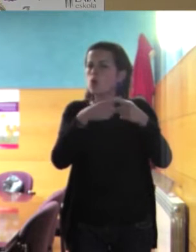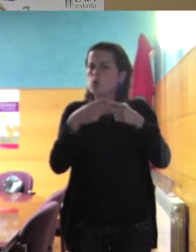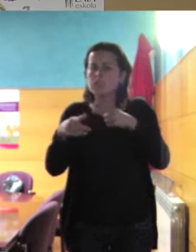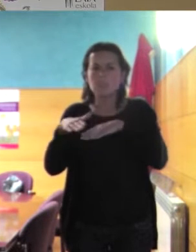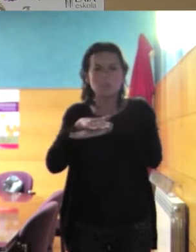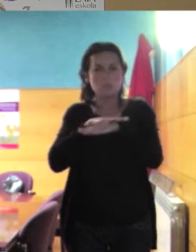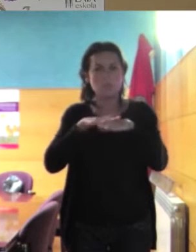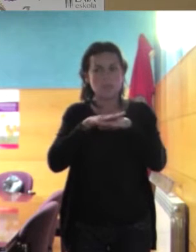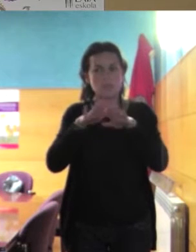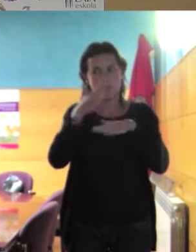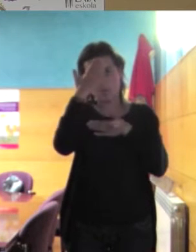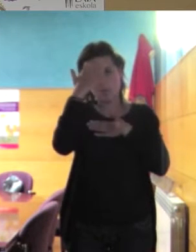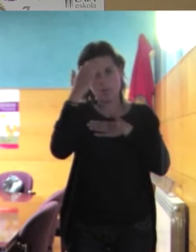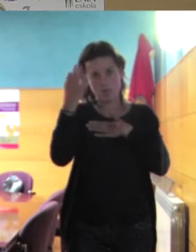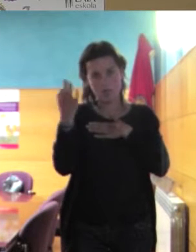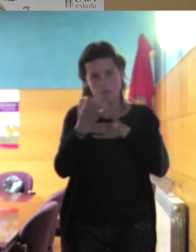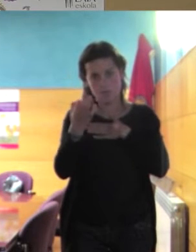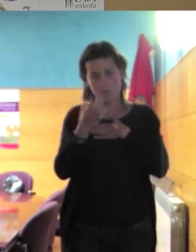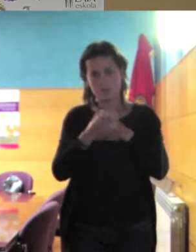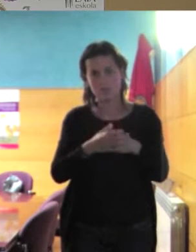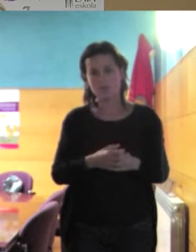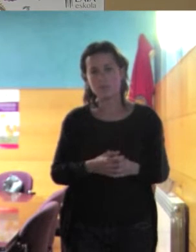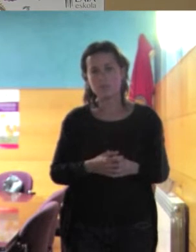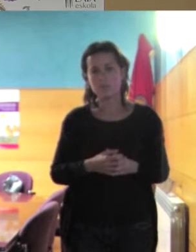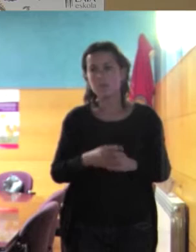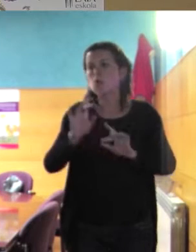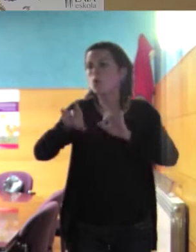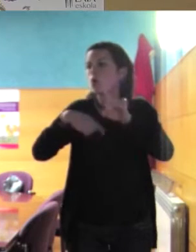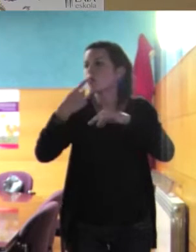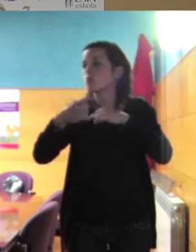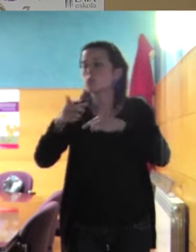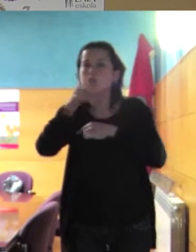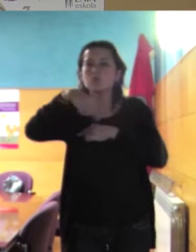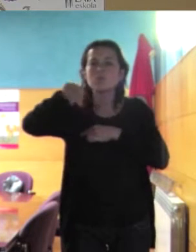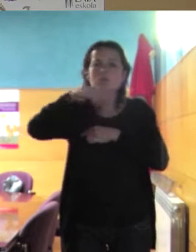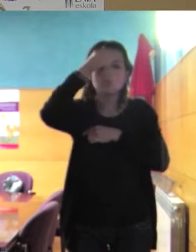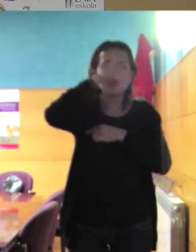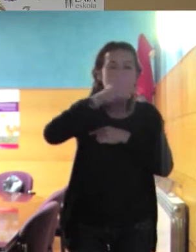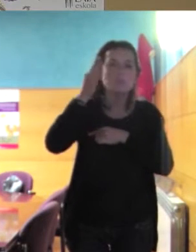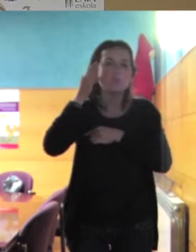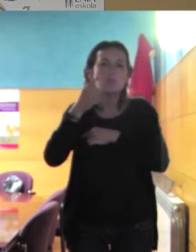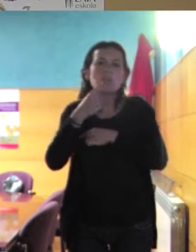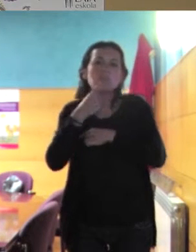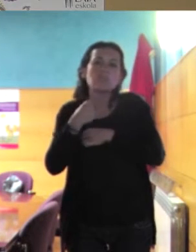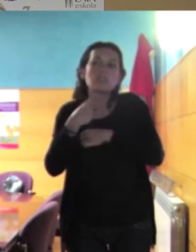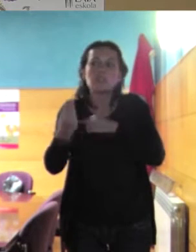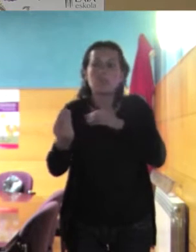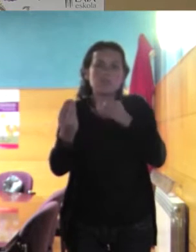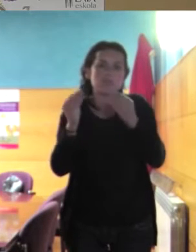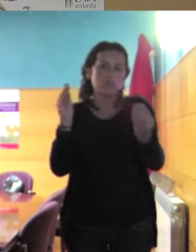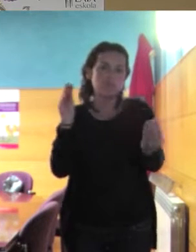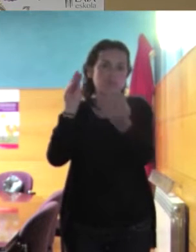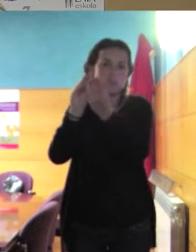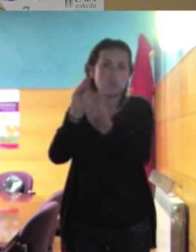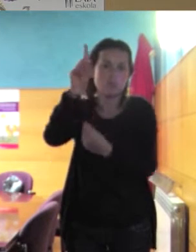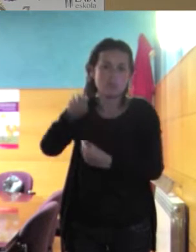conviene recordarlas, yo creo, y luego vosotras, vosotros diréis si estáis de acuerdo con esto, ¿no? Y es,